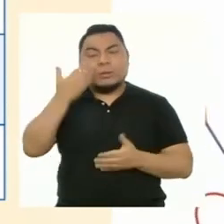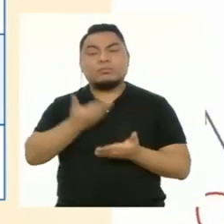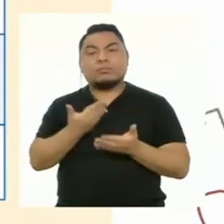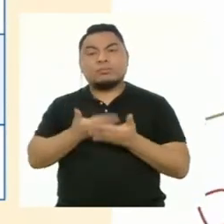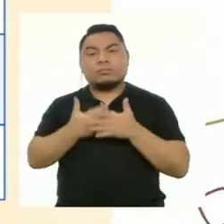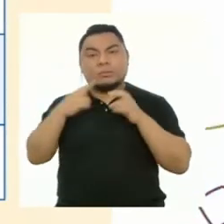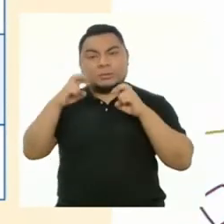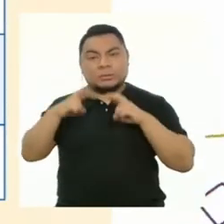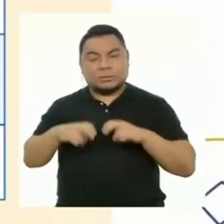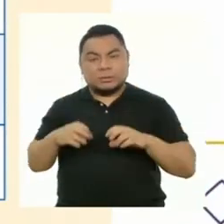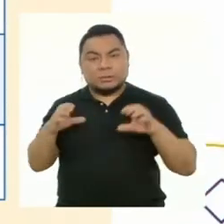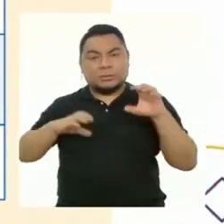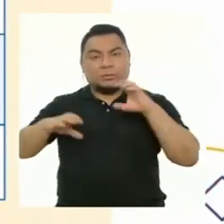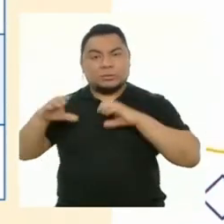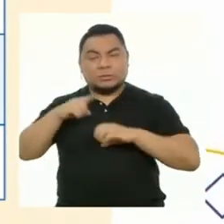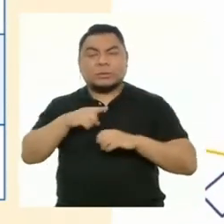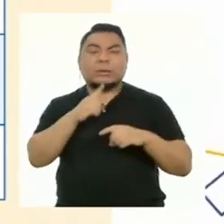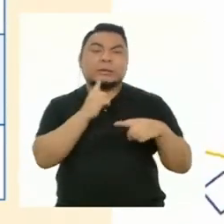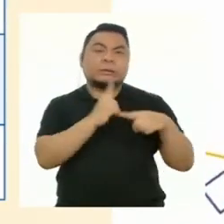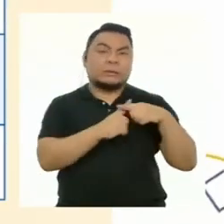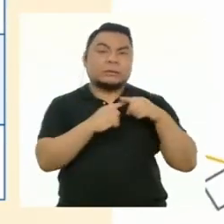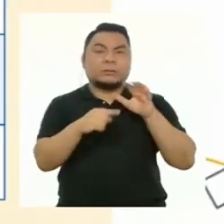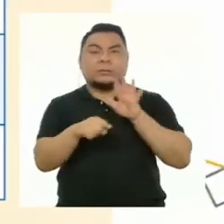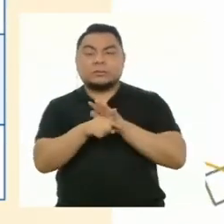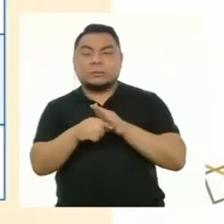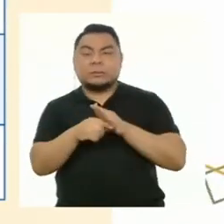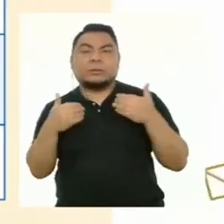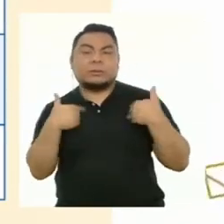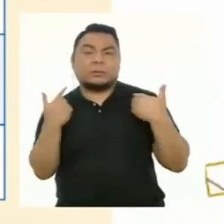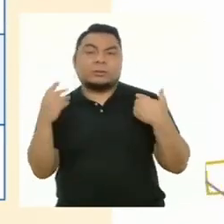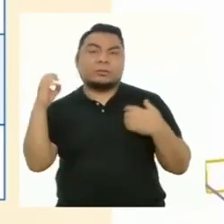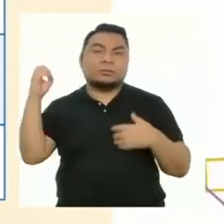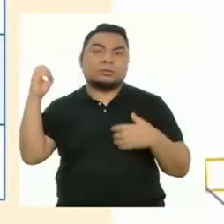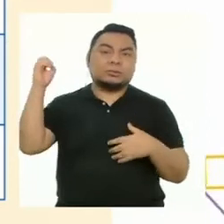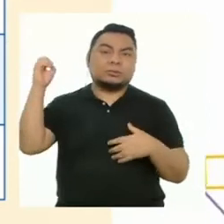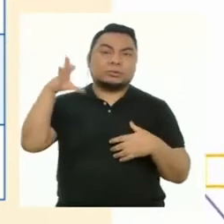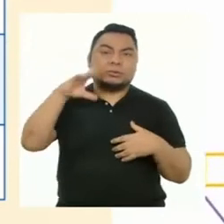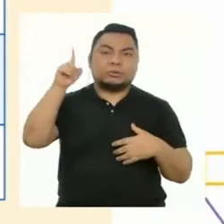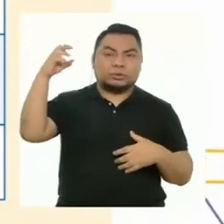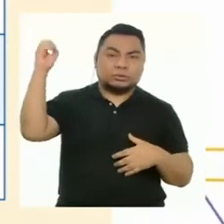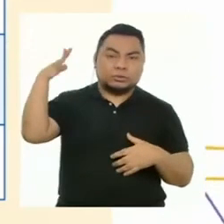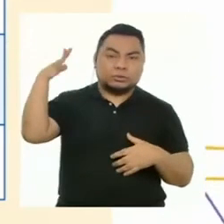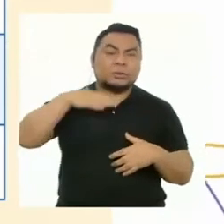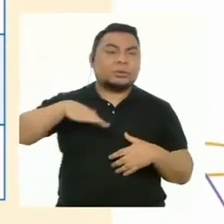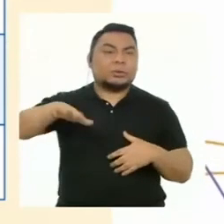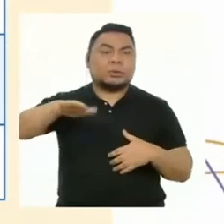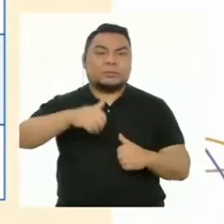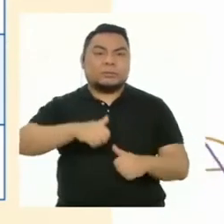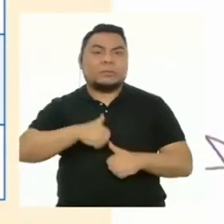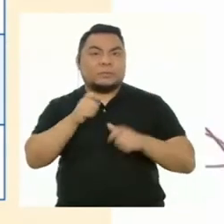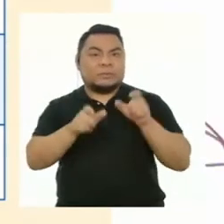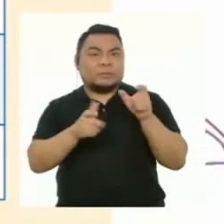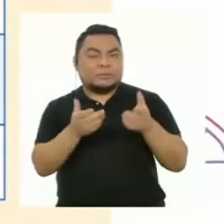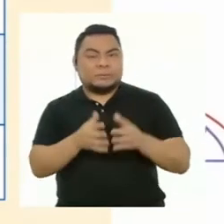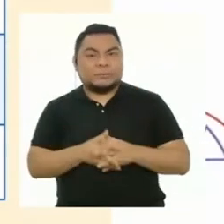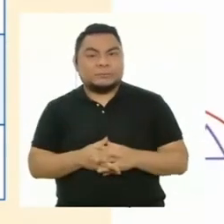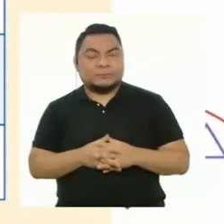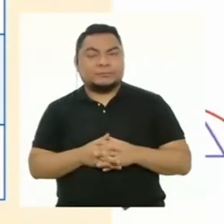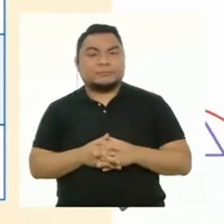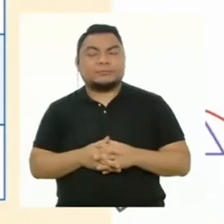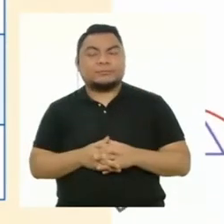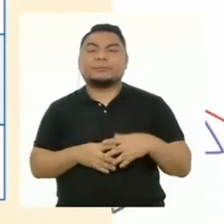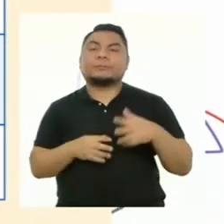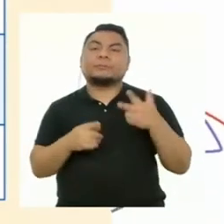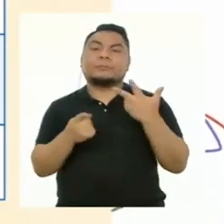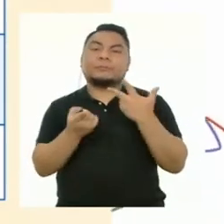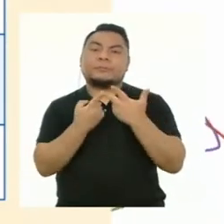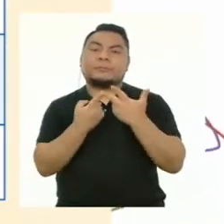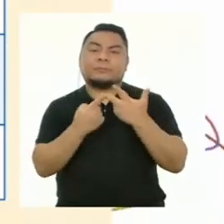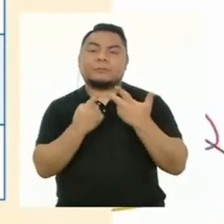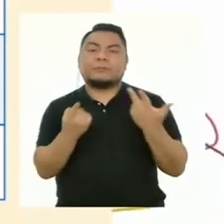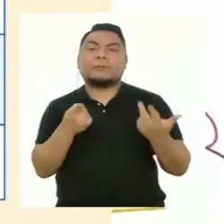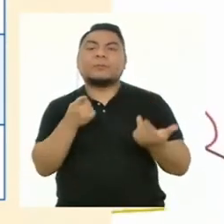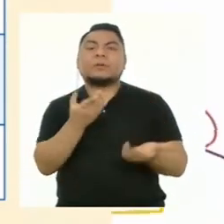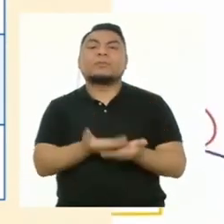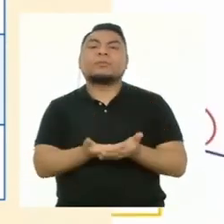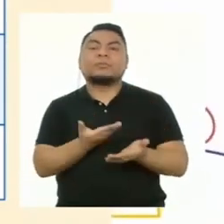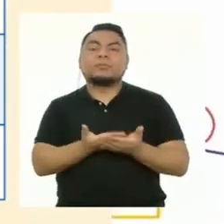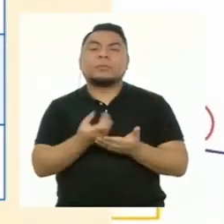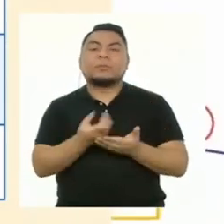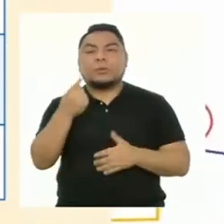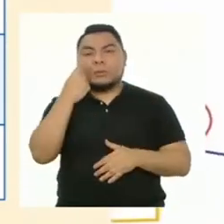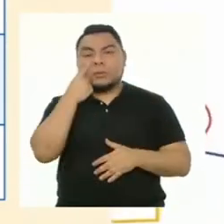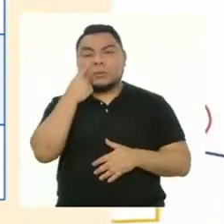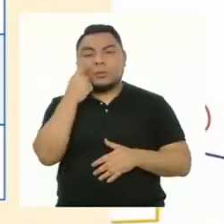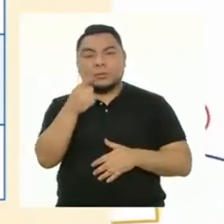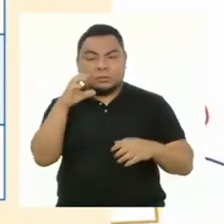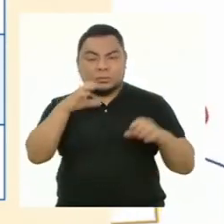científicos los efectos positivos o negativos que puede tener la radiación solar en el bienestar de las personas. Tercero, sustenta